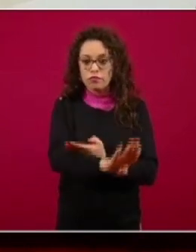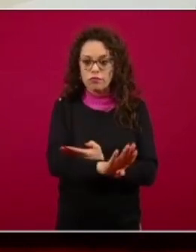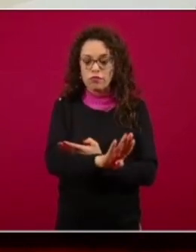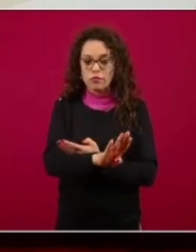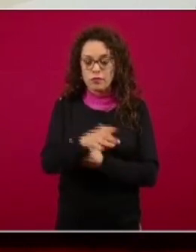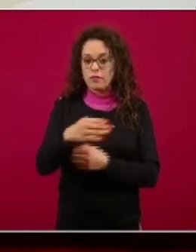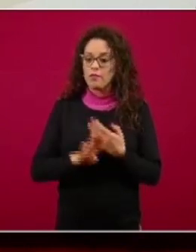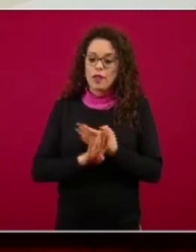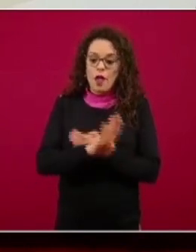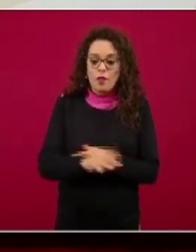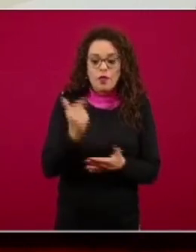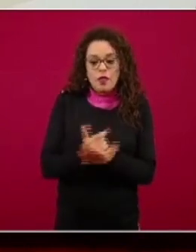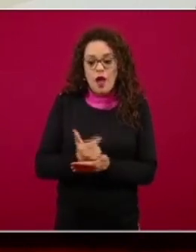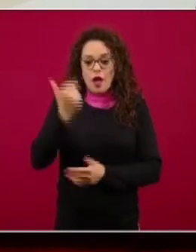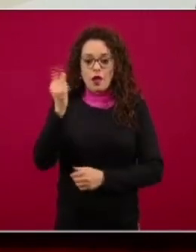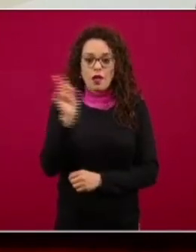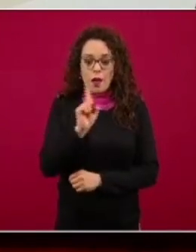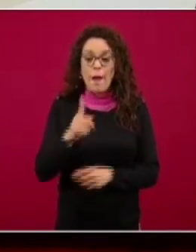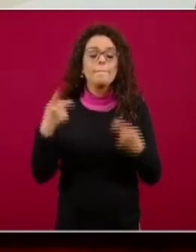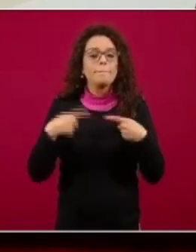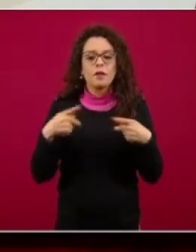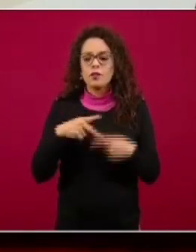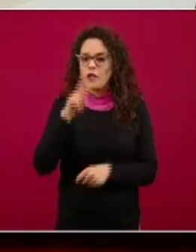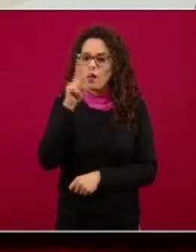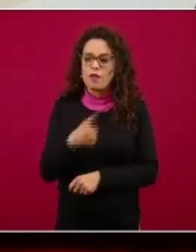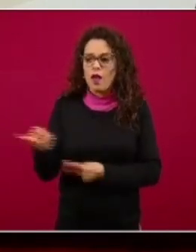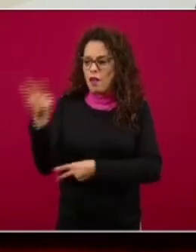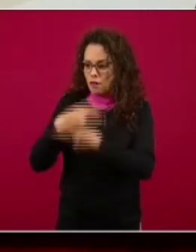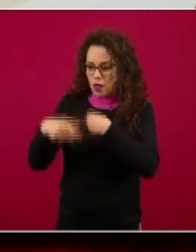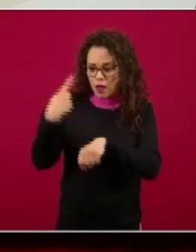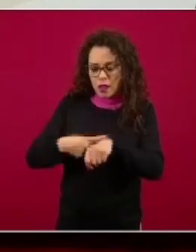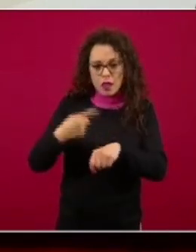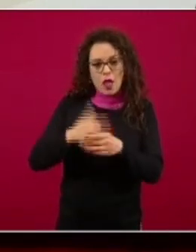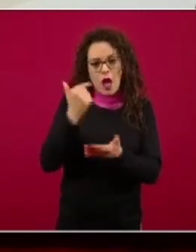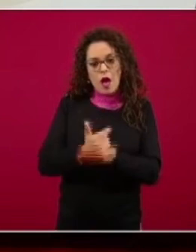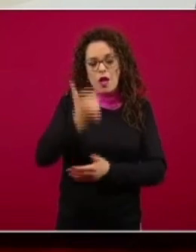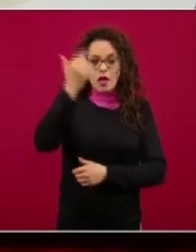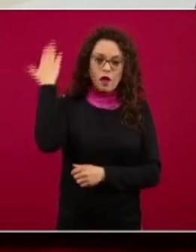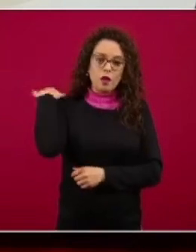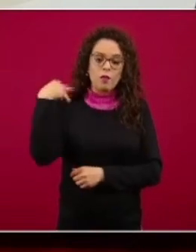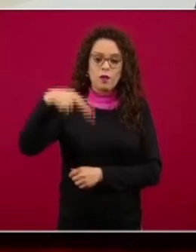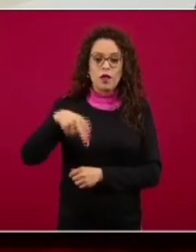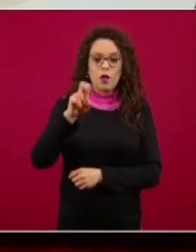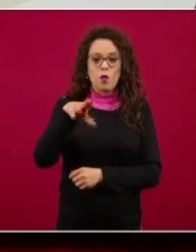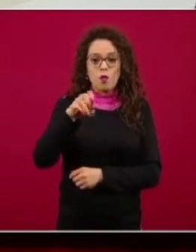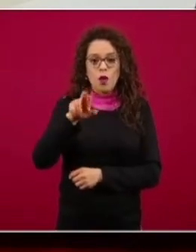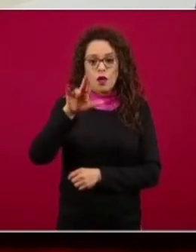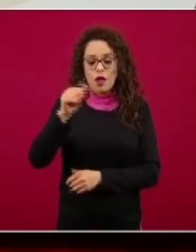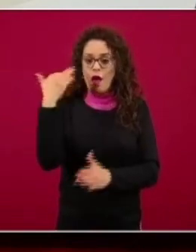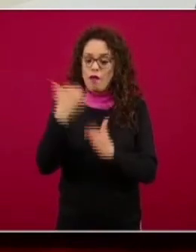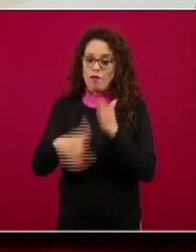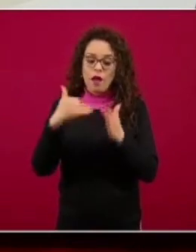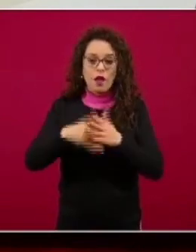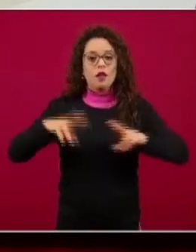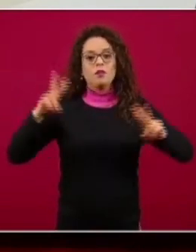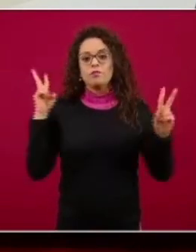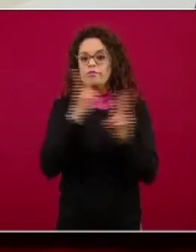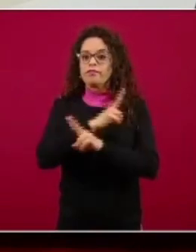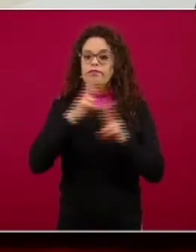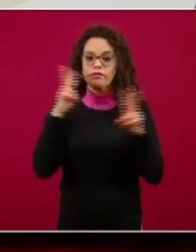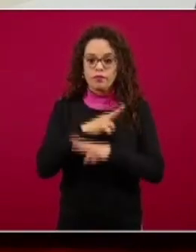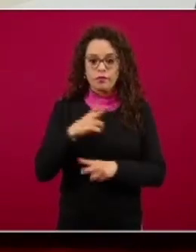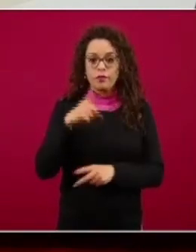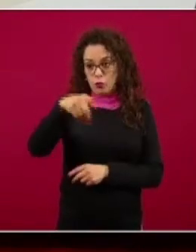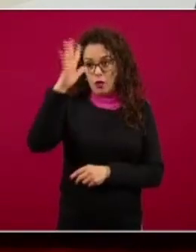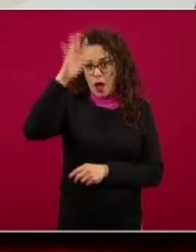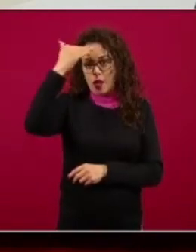pacientes llegan complicados, con neumonías, cuadros de insuficiencia respiratoria y lo que todos ustedes saben, muchos de ellos